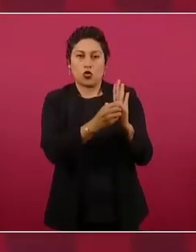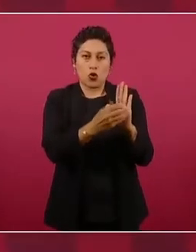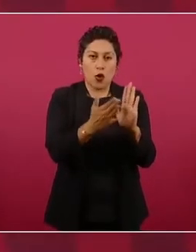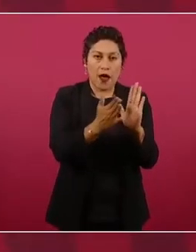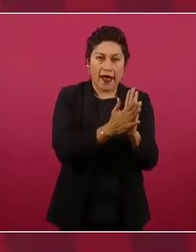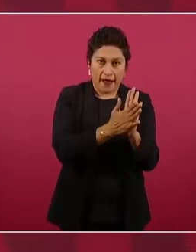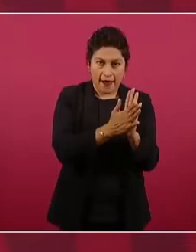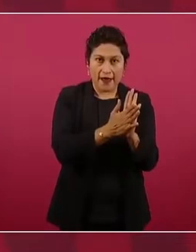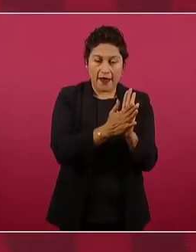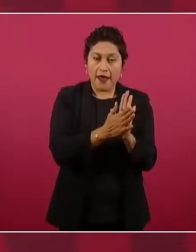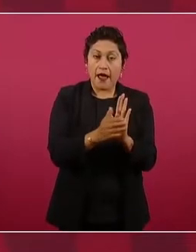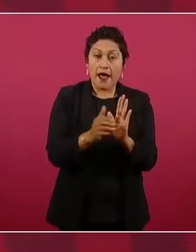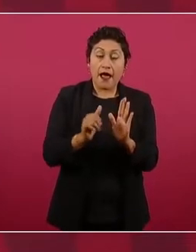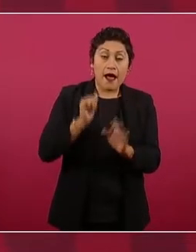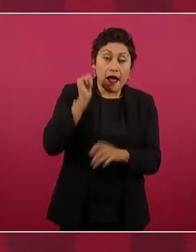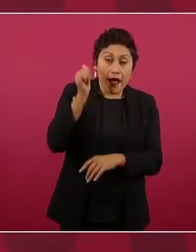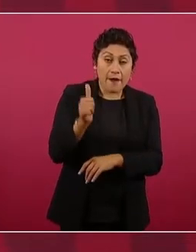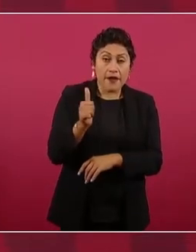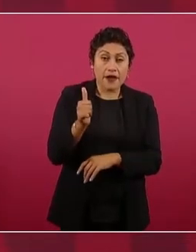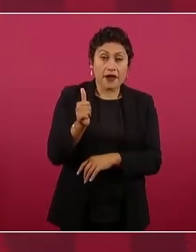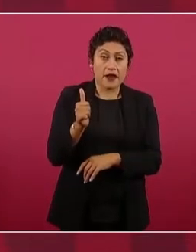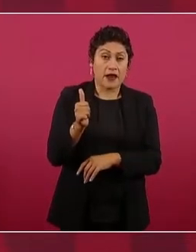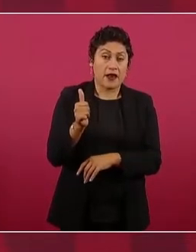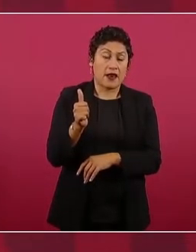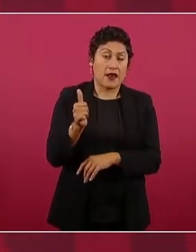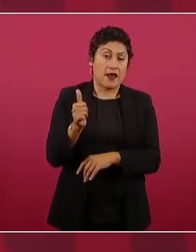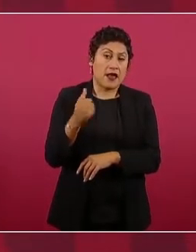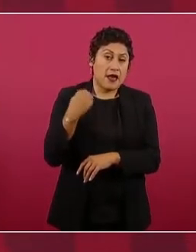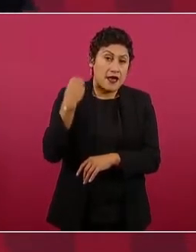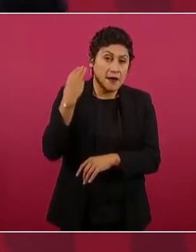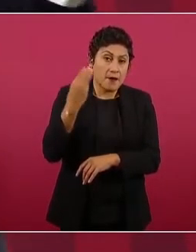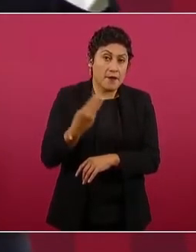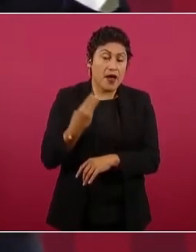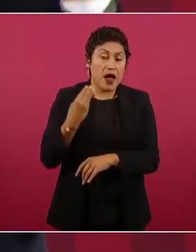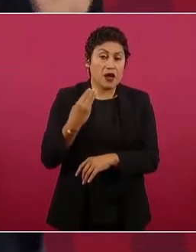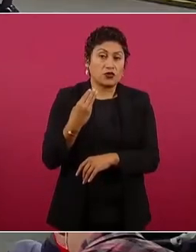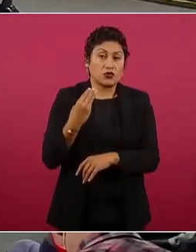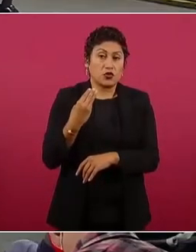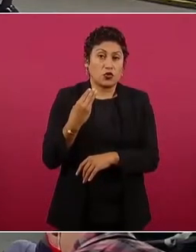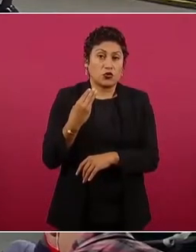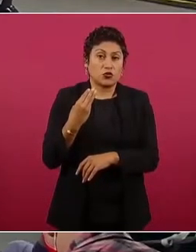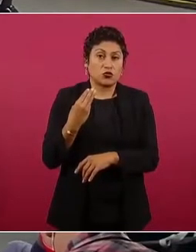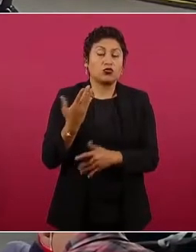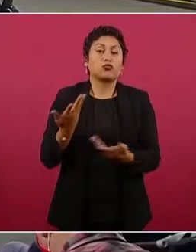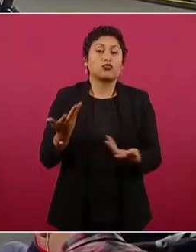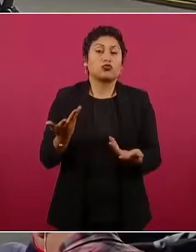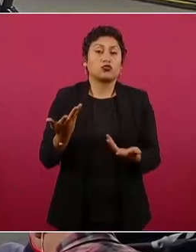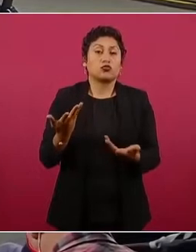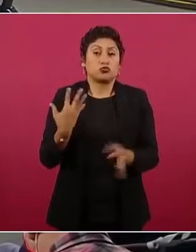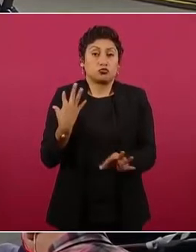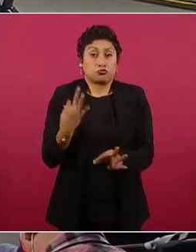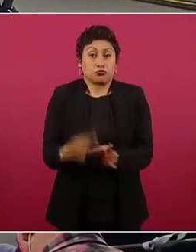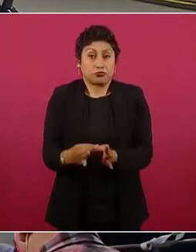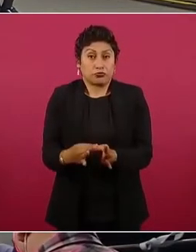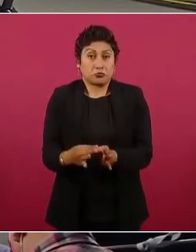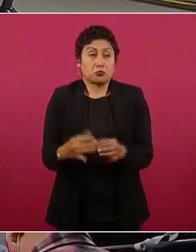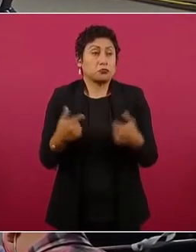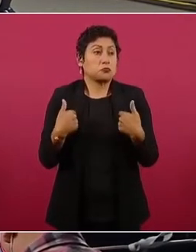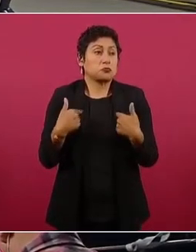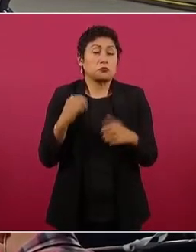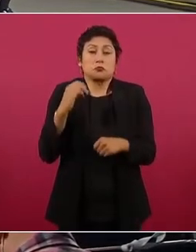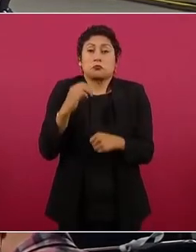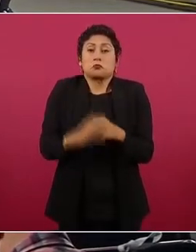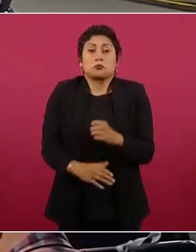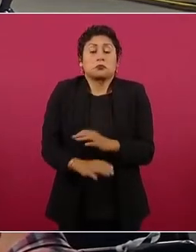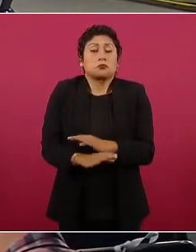marzo, en abril, yo ya terminé, prácticamente unos meses después,